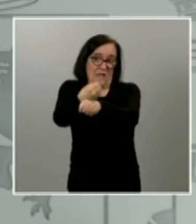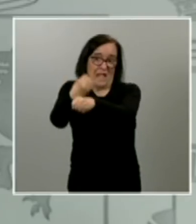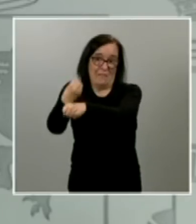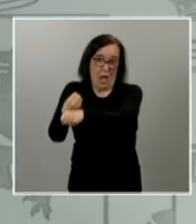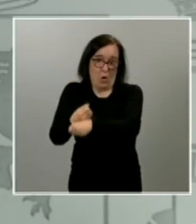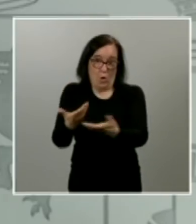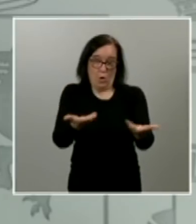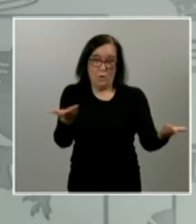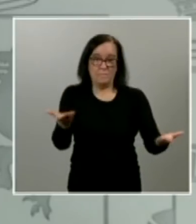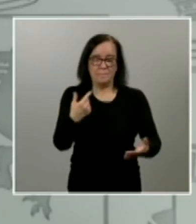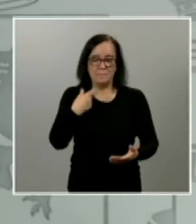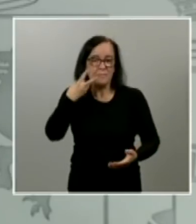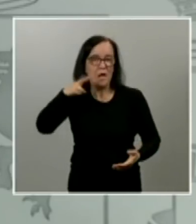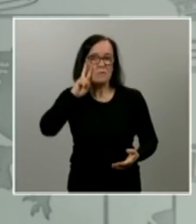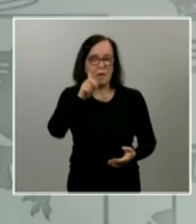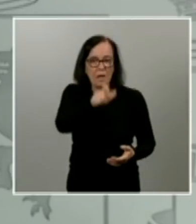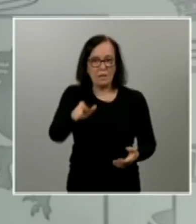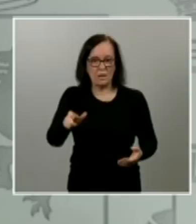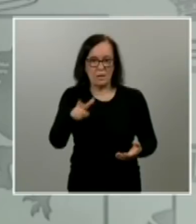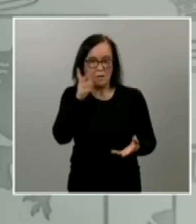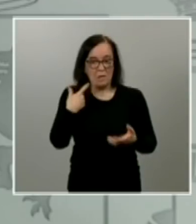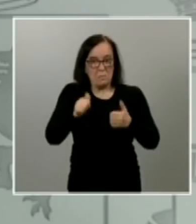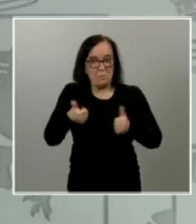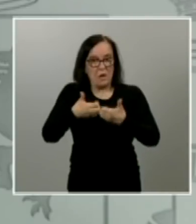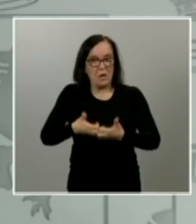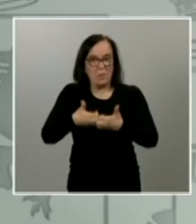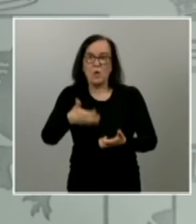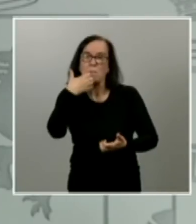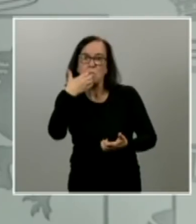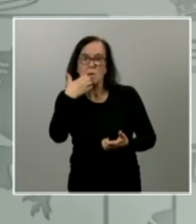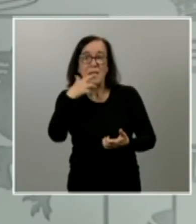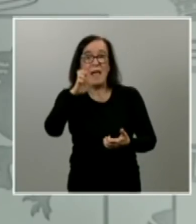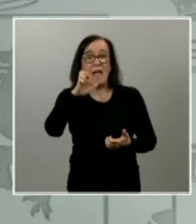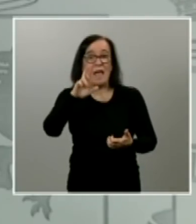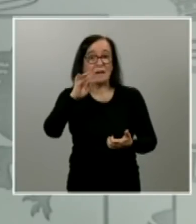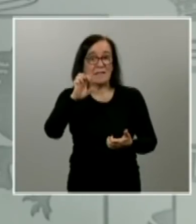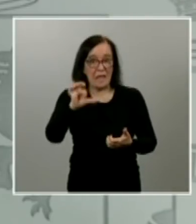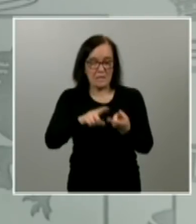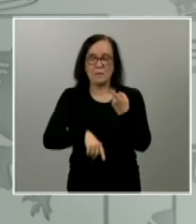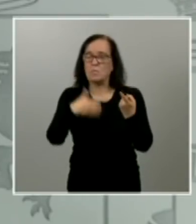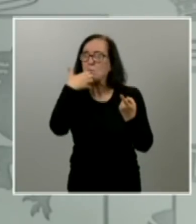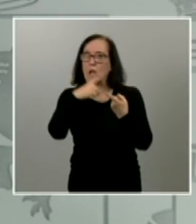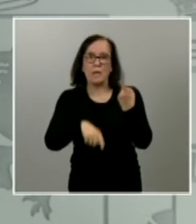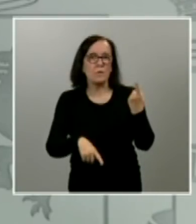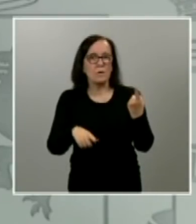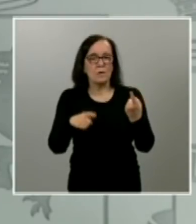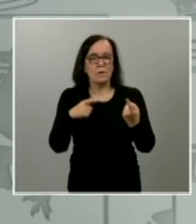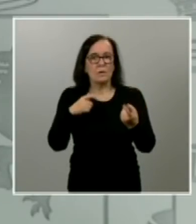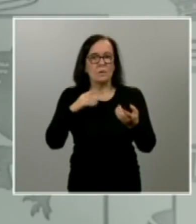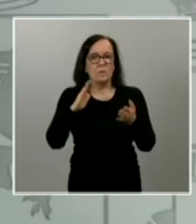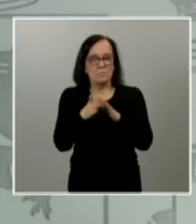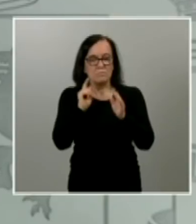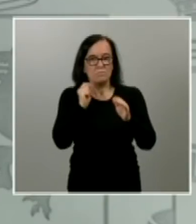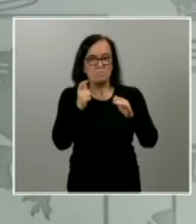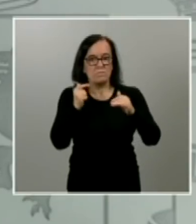donde experiencias que estamos poniendo en marcha como son por ejemplo los ERTE donde es un camino que frena el